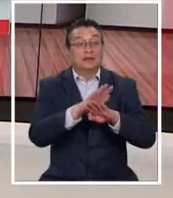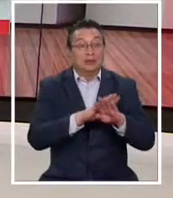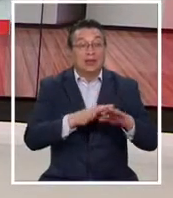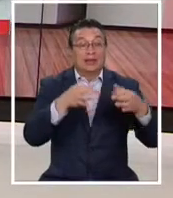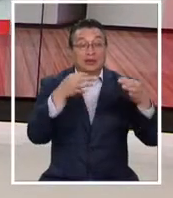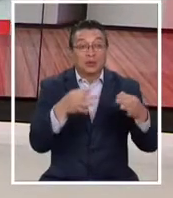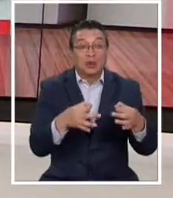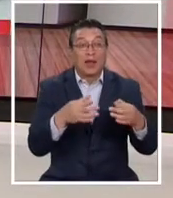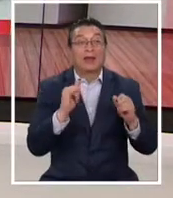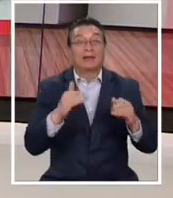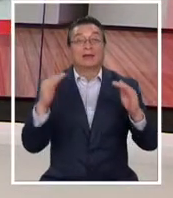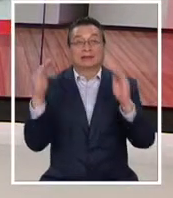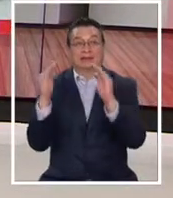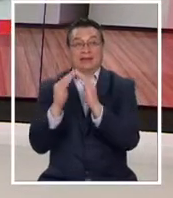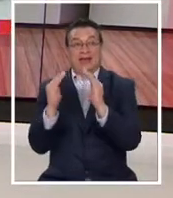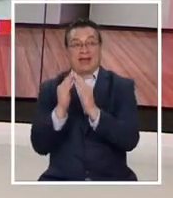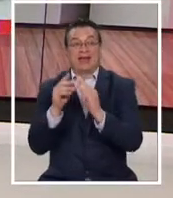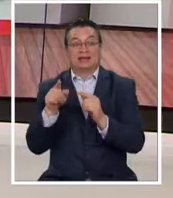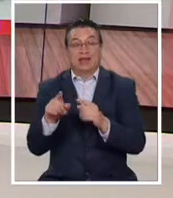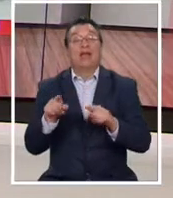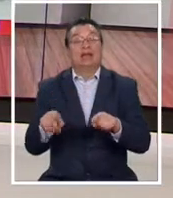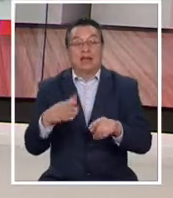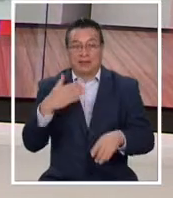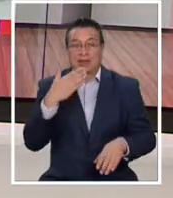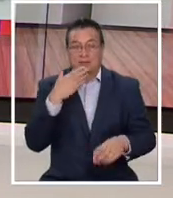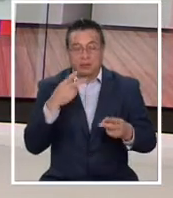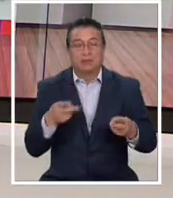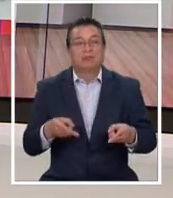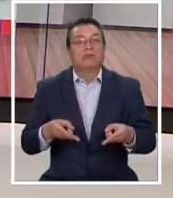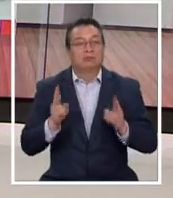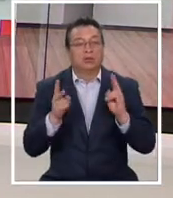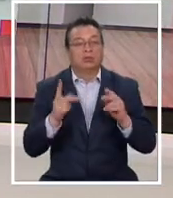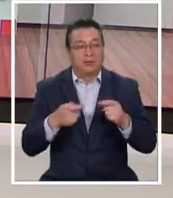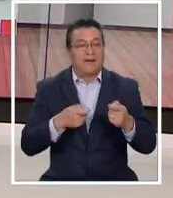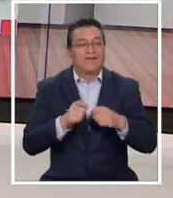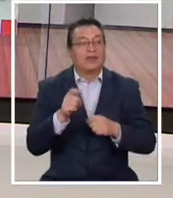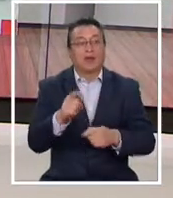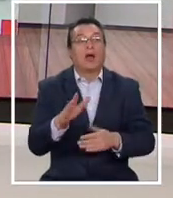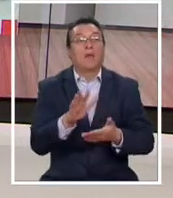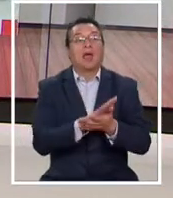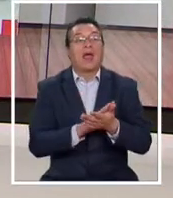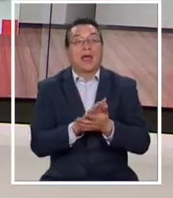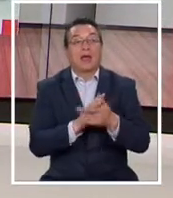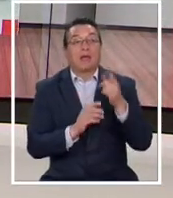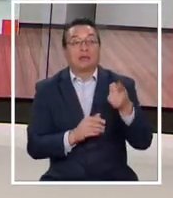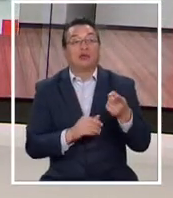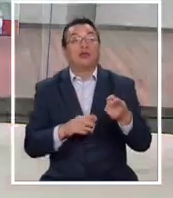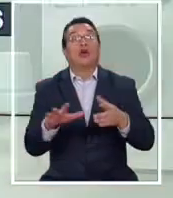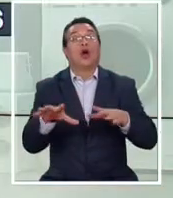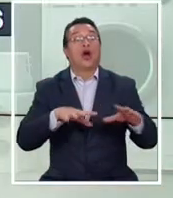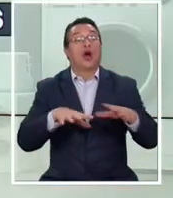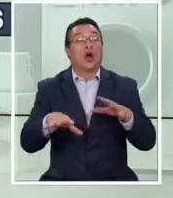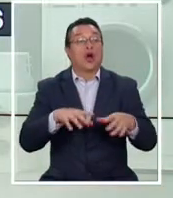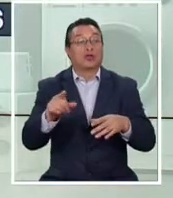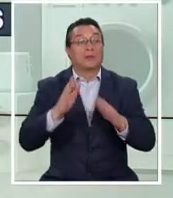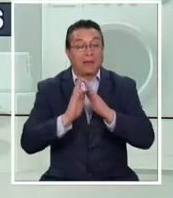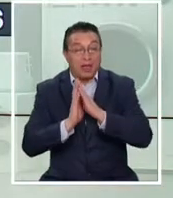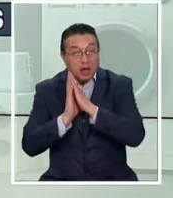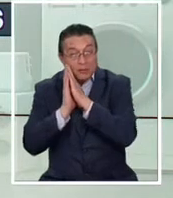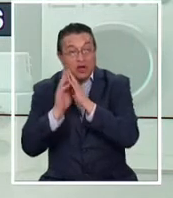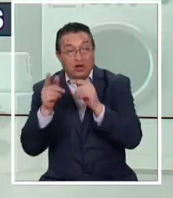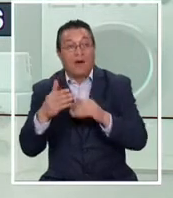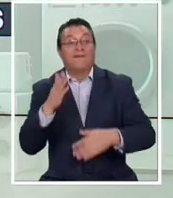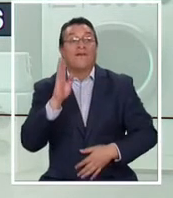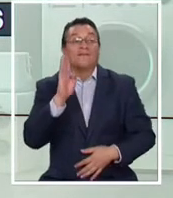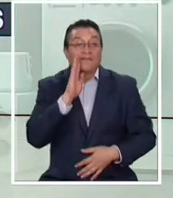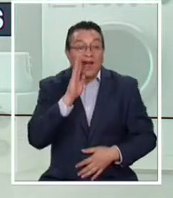seguridad de los inmuebles es otro de los bienes permitidos para la venta. Acá tenemos algunos ejemplos, artículos para dormitorio,